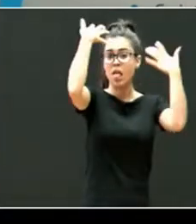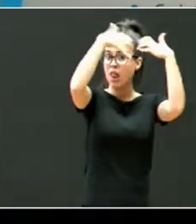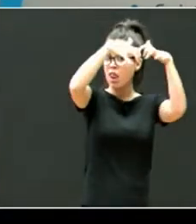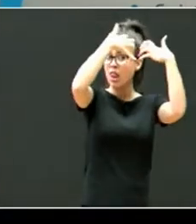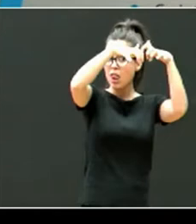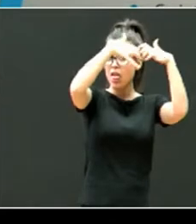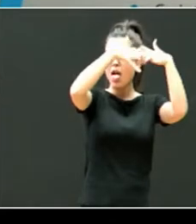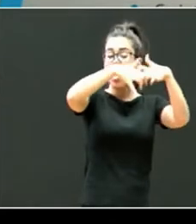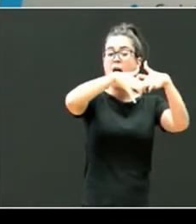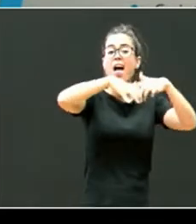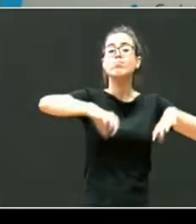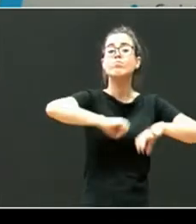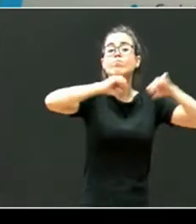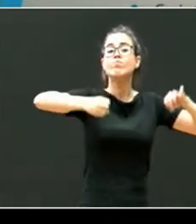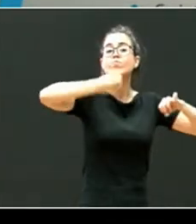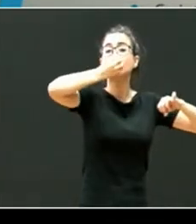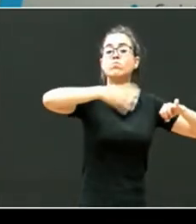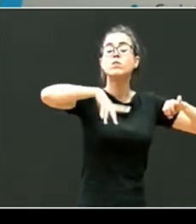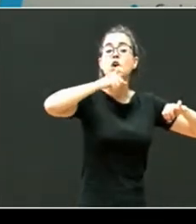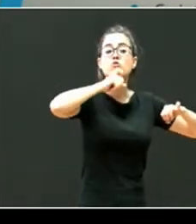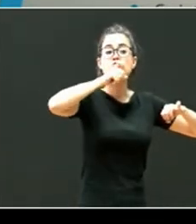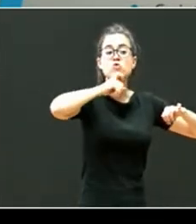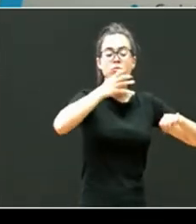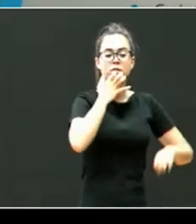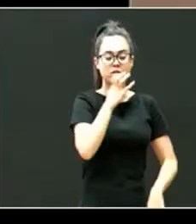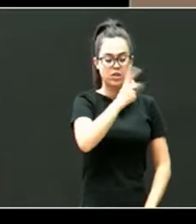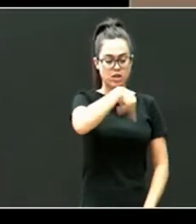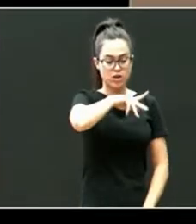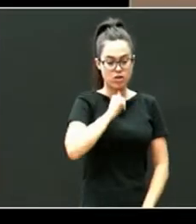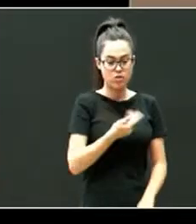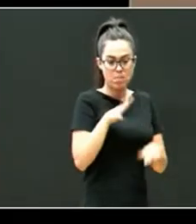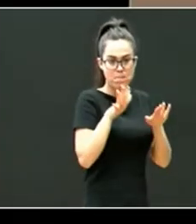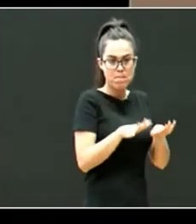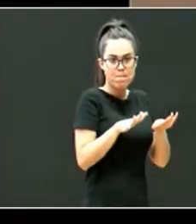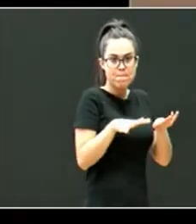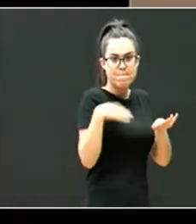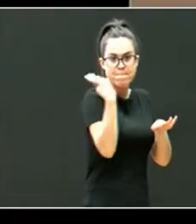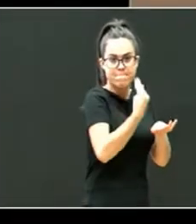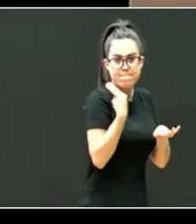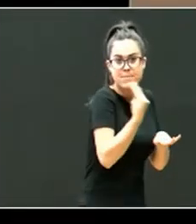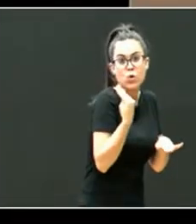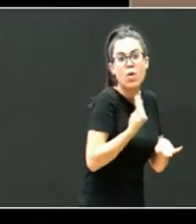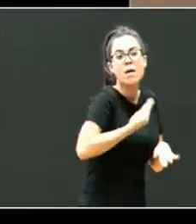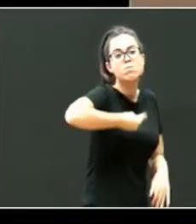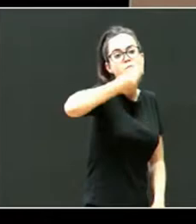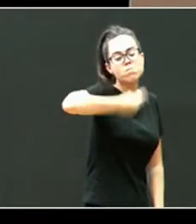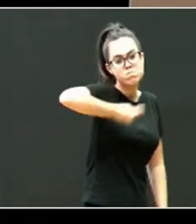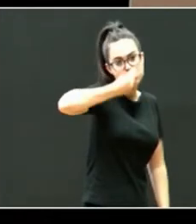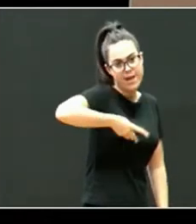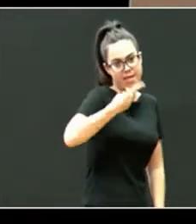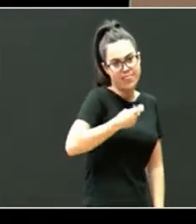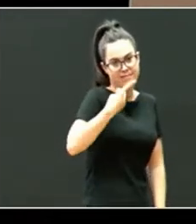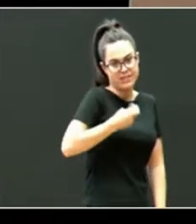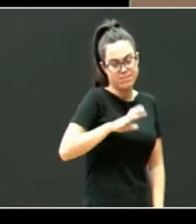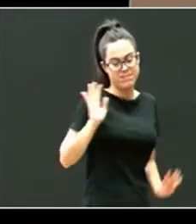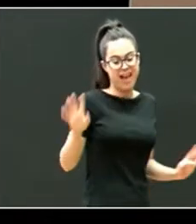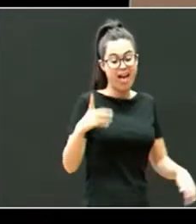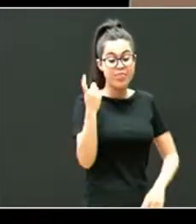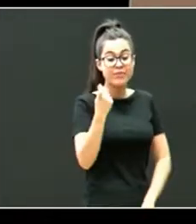apropiadamente si contamos al menos con la permanencia lo acabo de decir de un cuidador competente que esté disponible